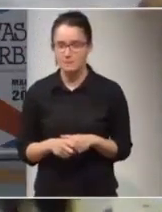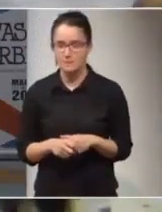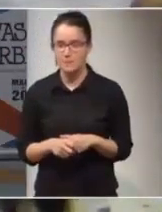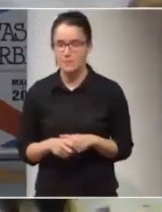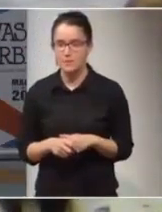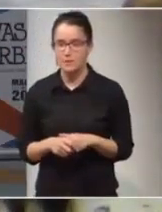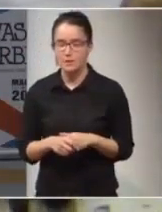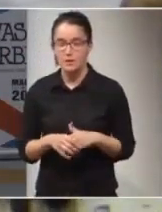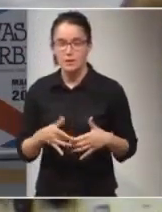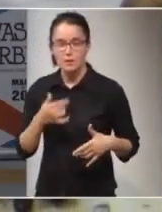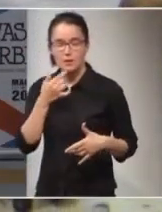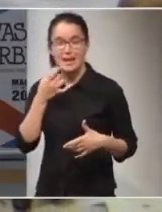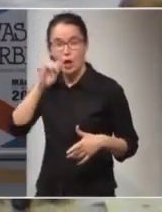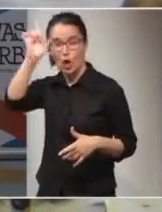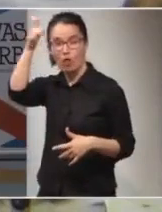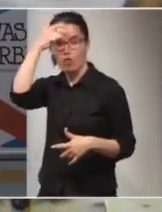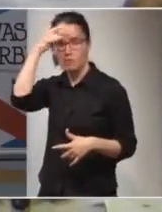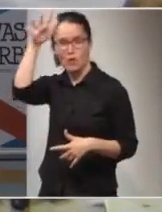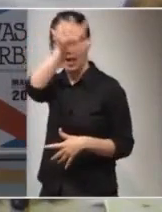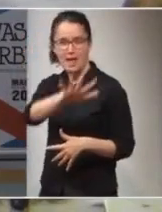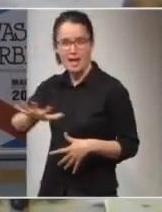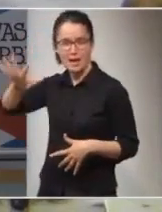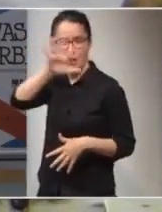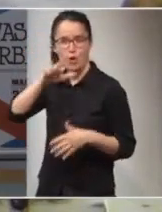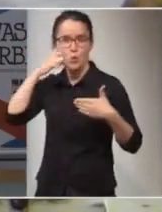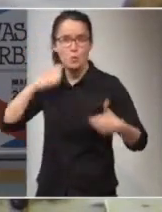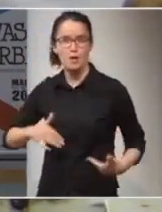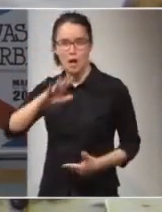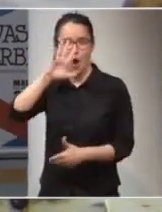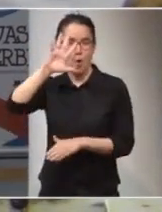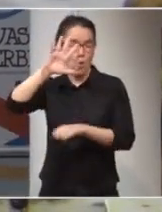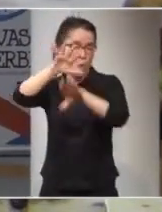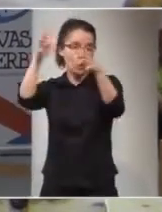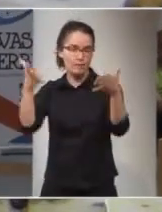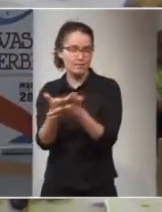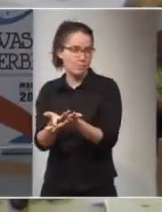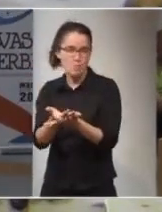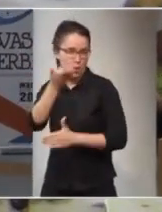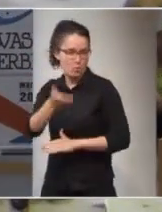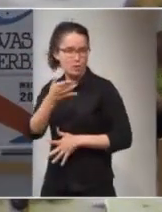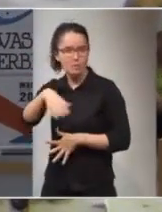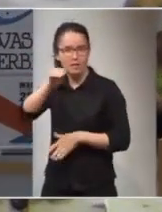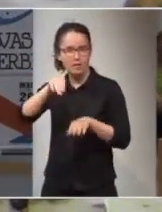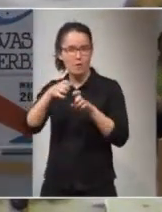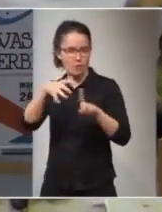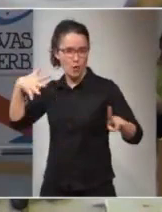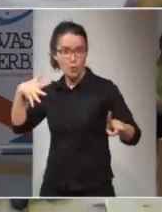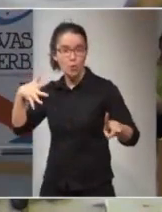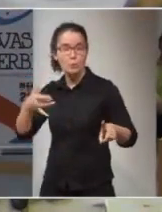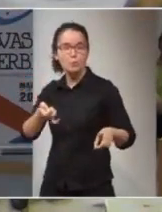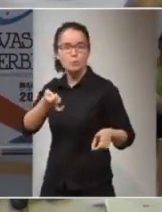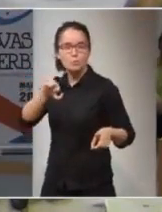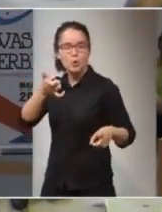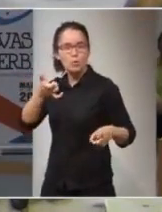Guillermo, dado que el concepto de la nación humana universal es clave para entender este foro, ¿puedes darnos un poco